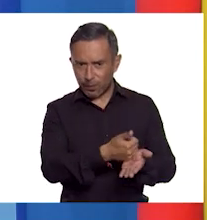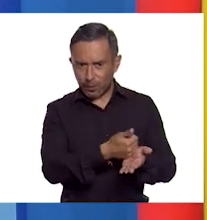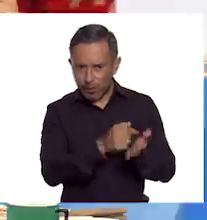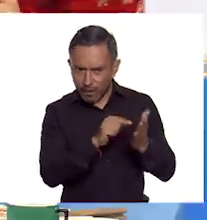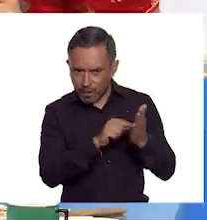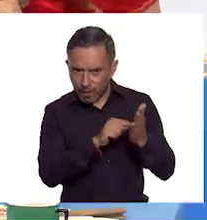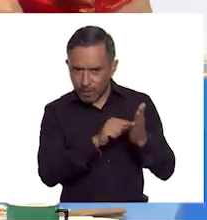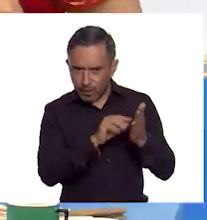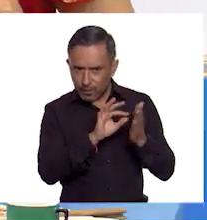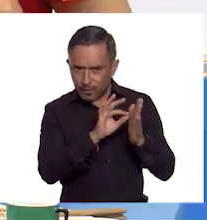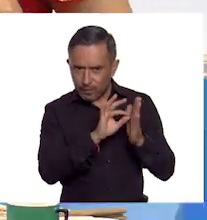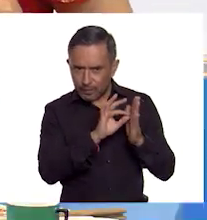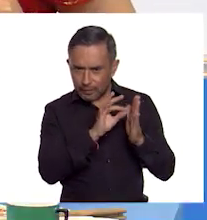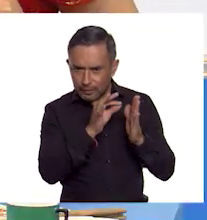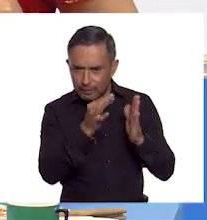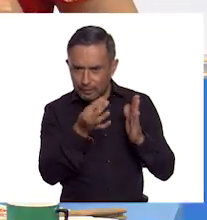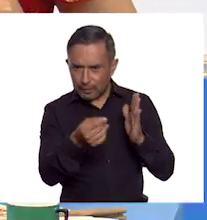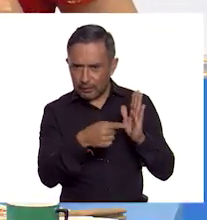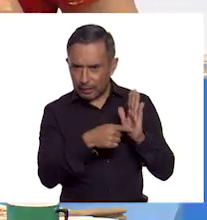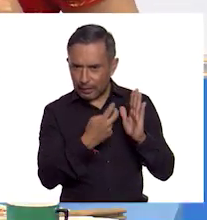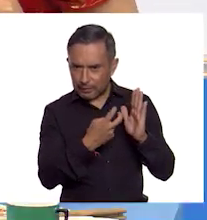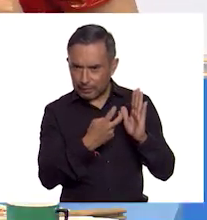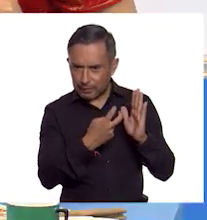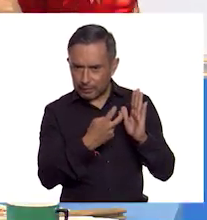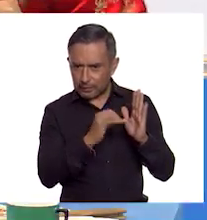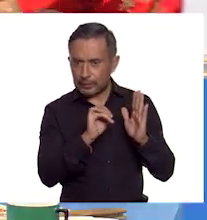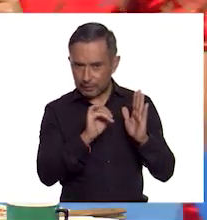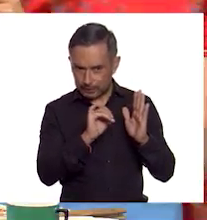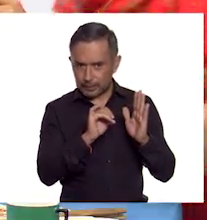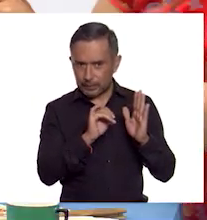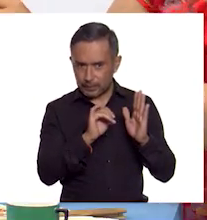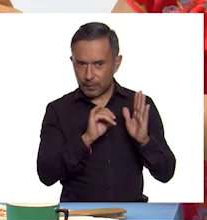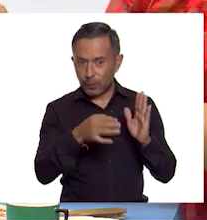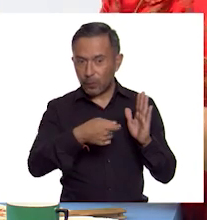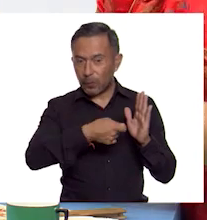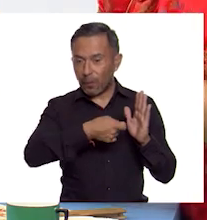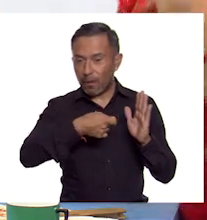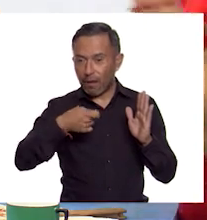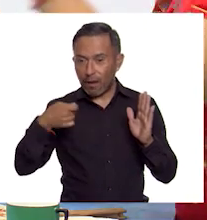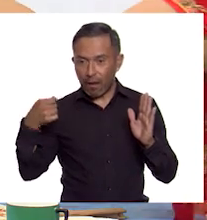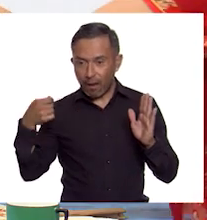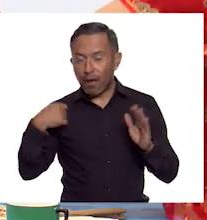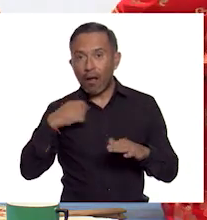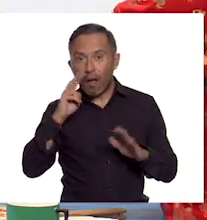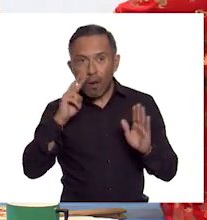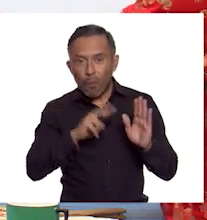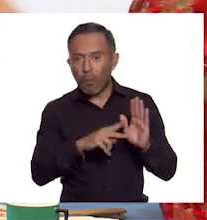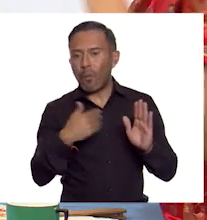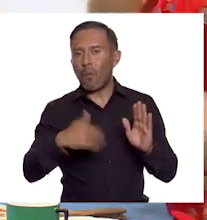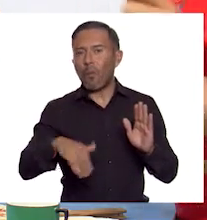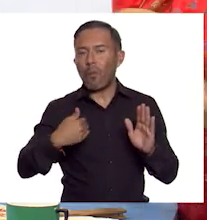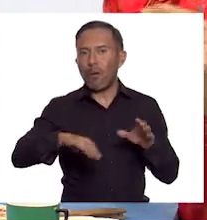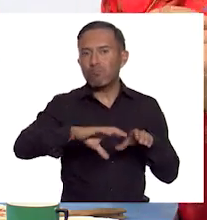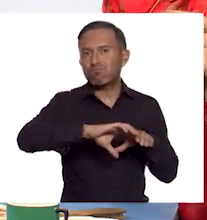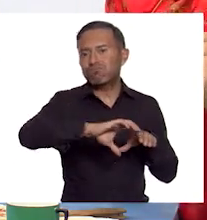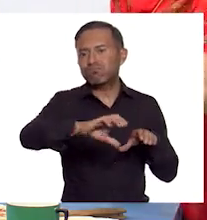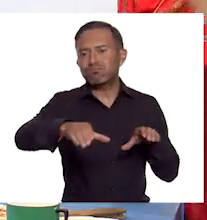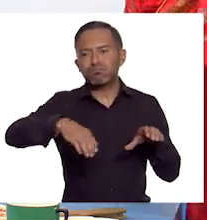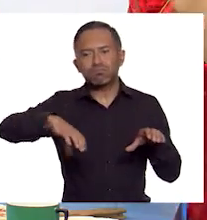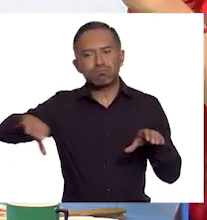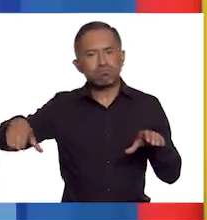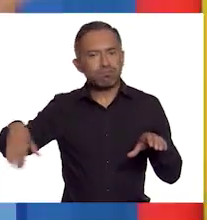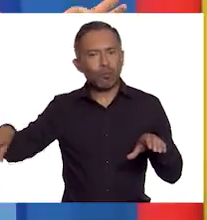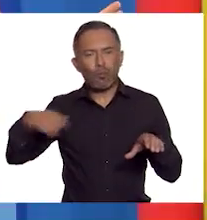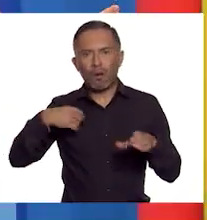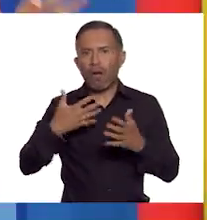aquí, aquí. Sí, esta. Y ahí vamos a ver, la Gran Muralla China. Esta Gran Muralla fue de mucha utilidad